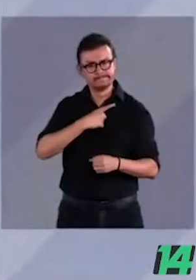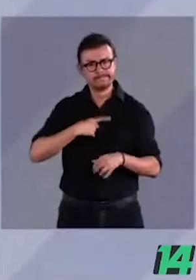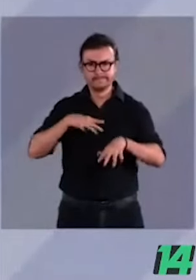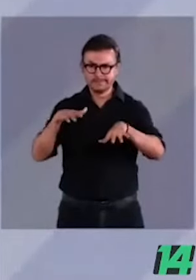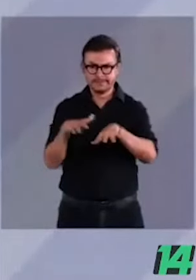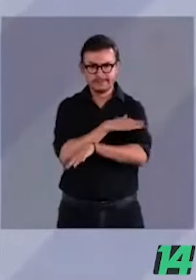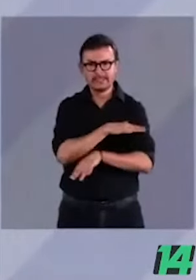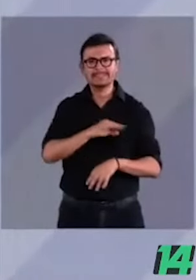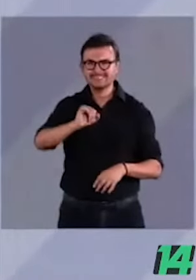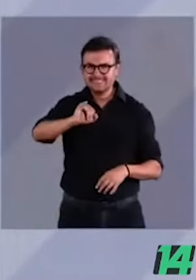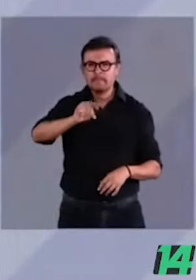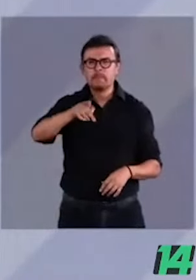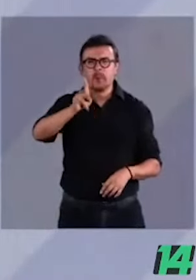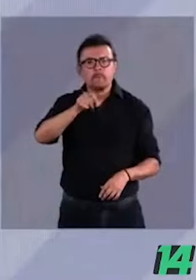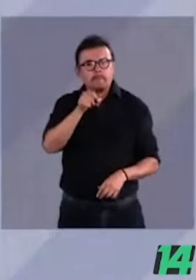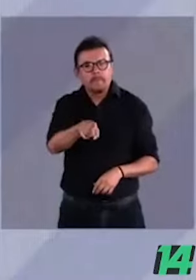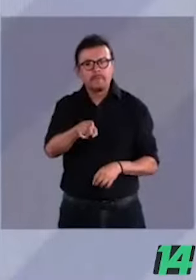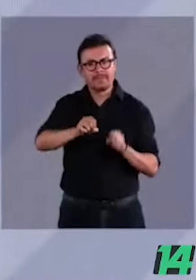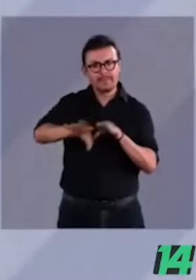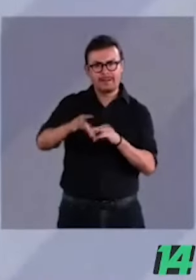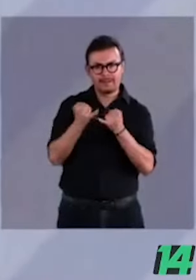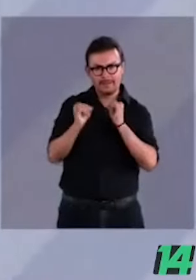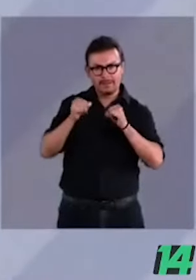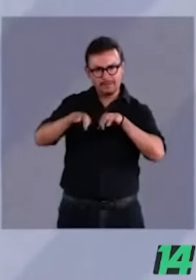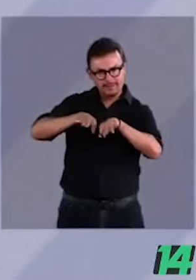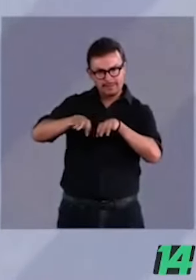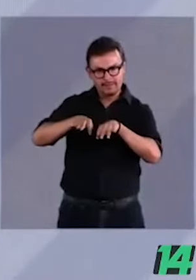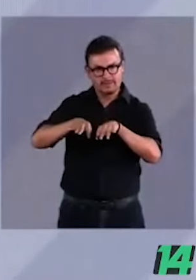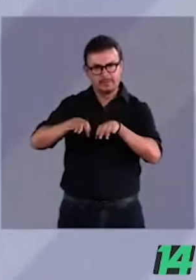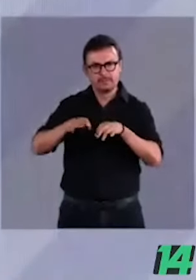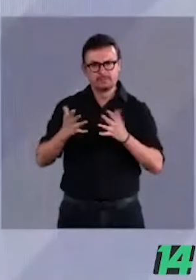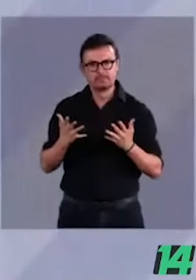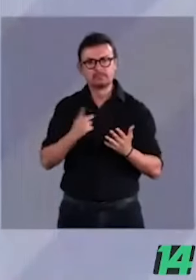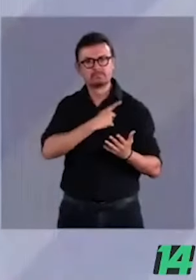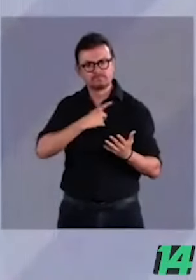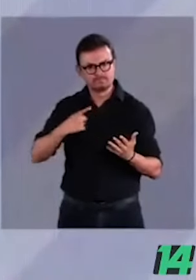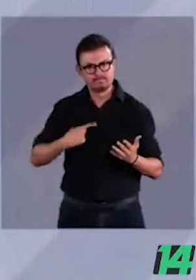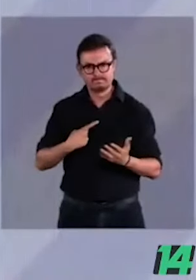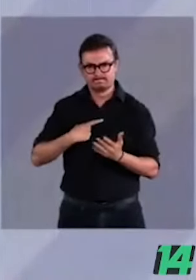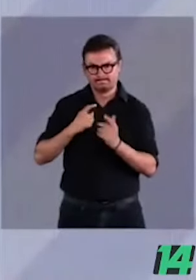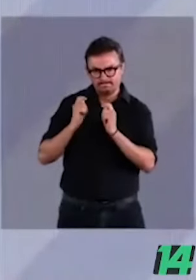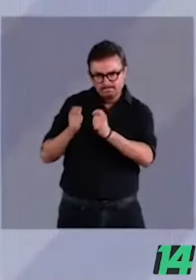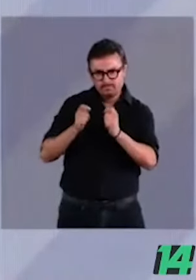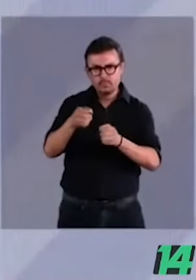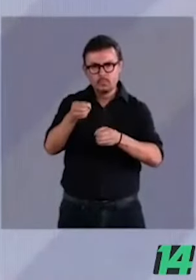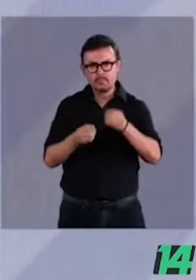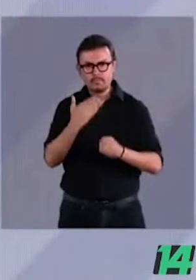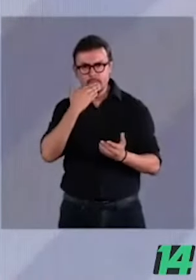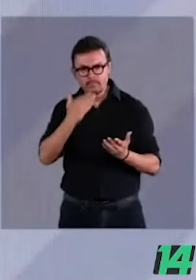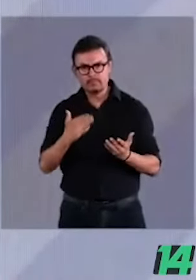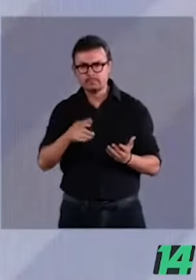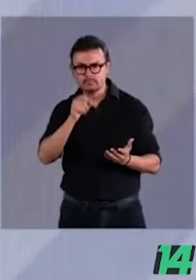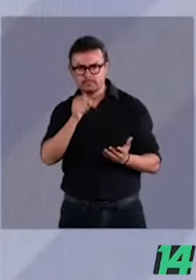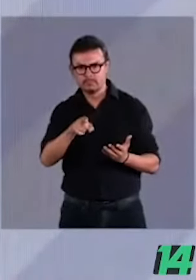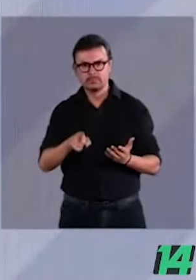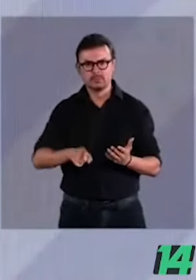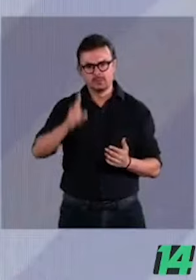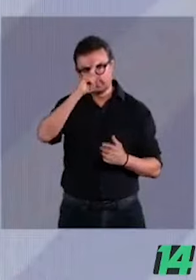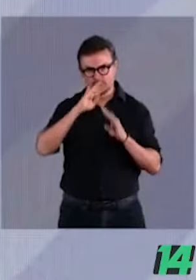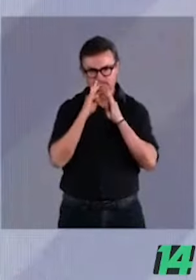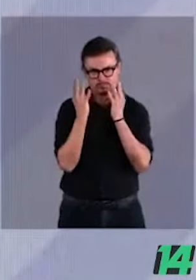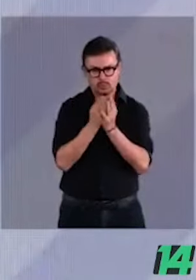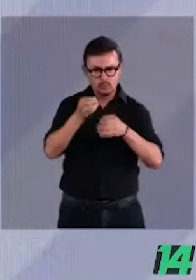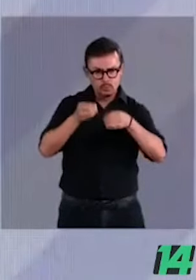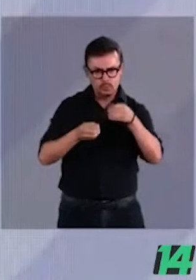ni una que centralice más el poder. Una que genere mejores designaciones, una que separa al Consejo de la Judicatura y a la Suprema Corte de